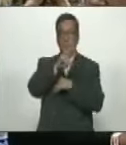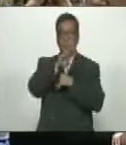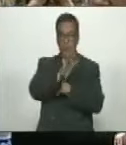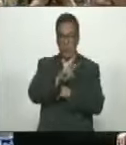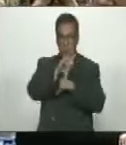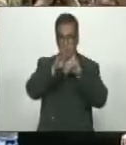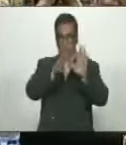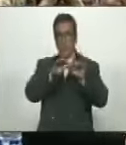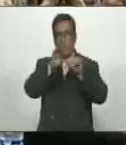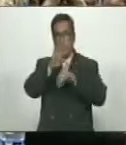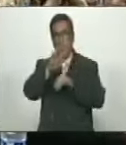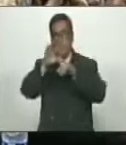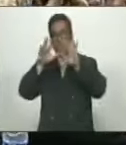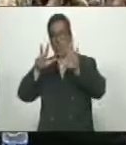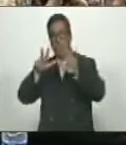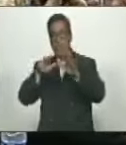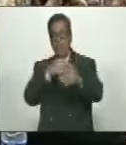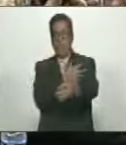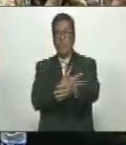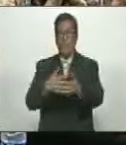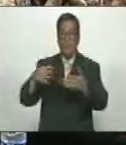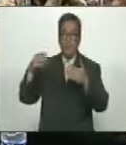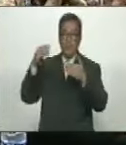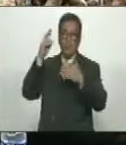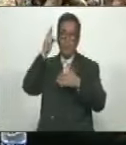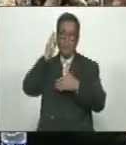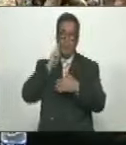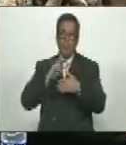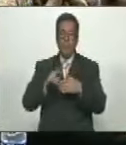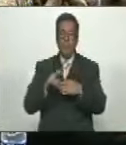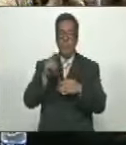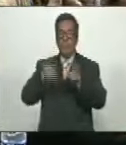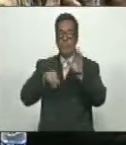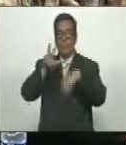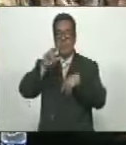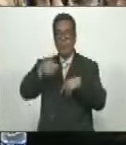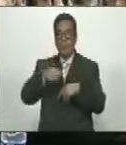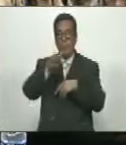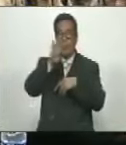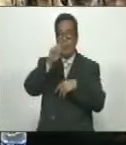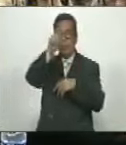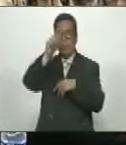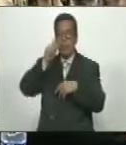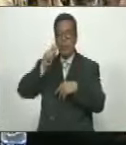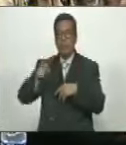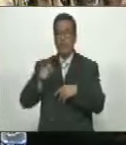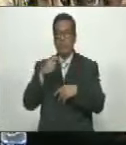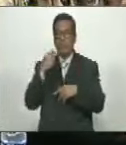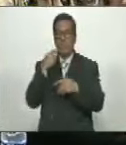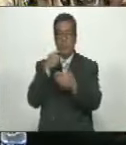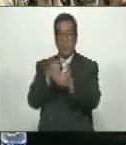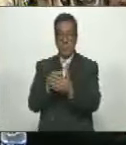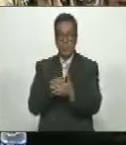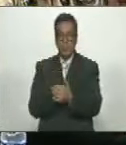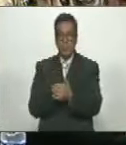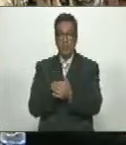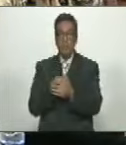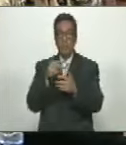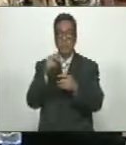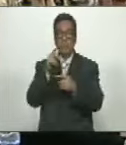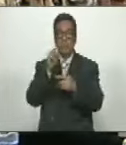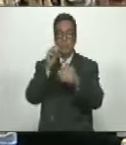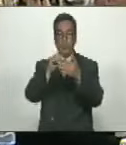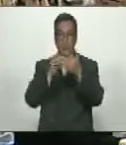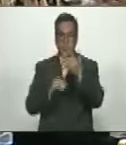millones de bolívares de ese monto el 13,4% son recursos que se van a